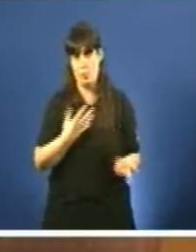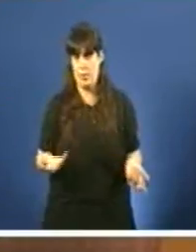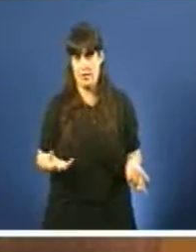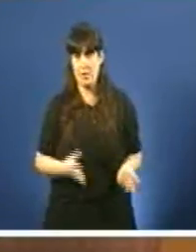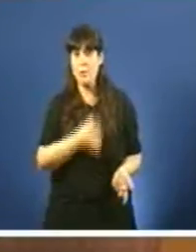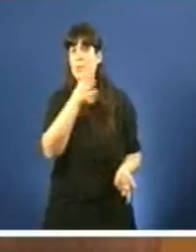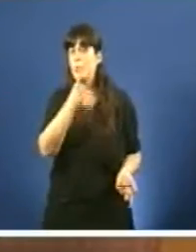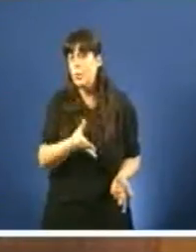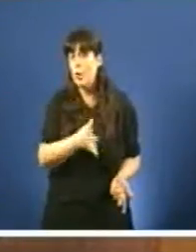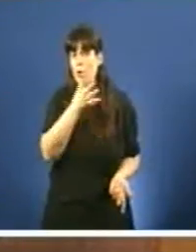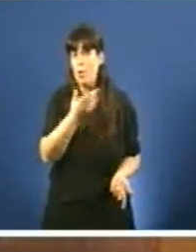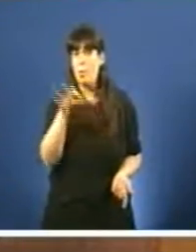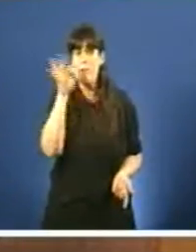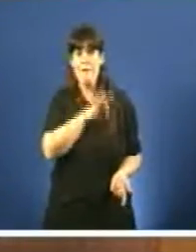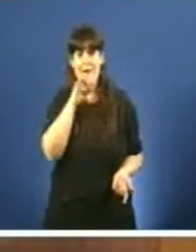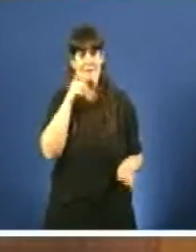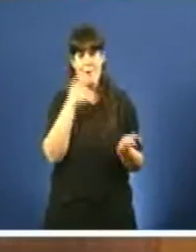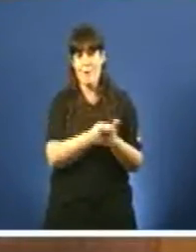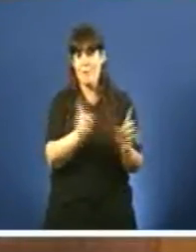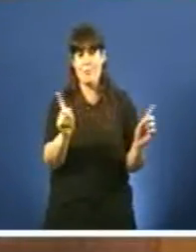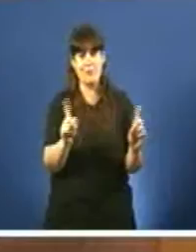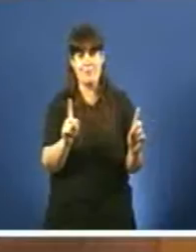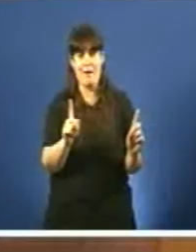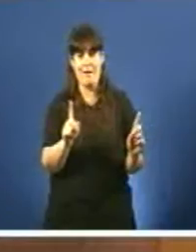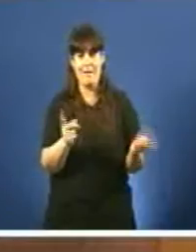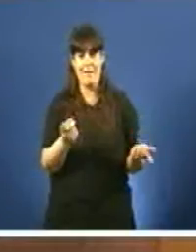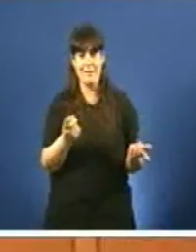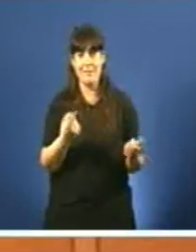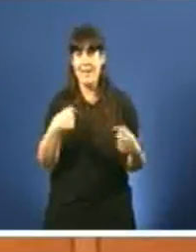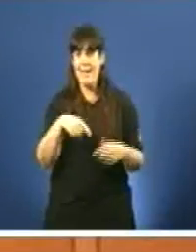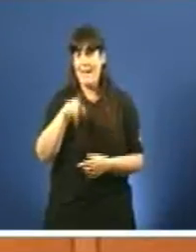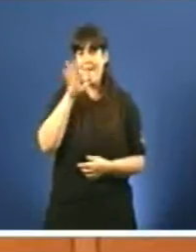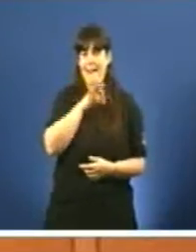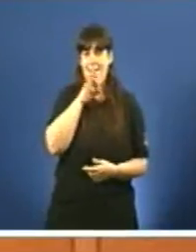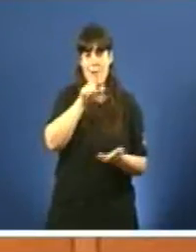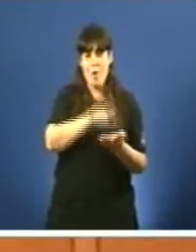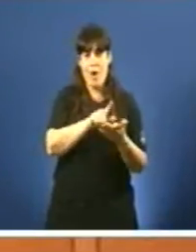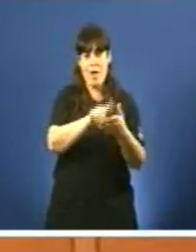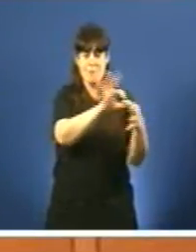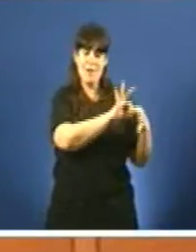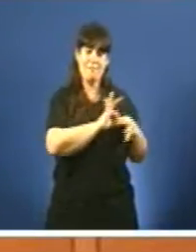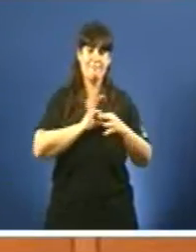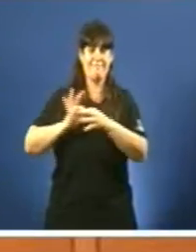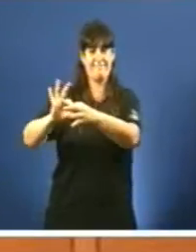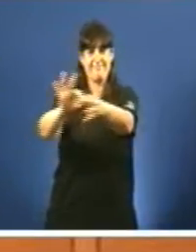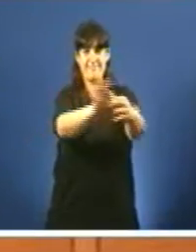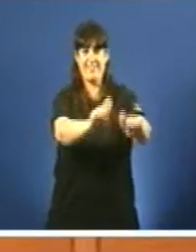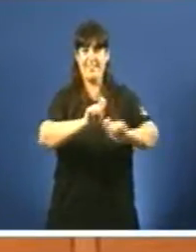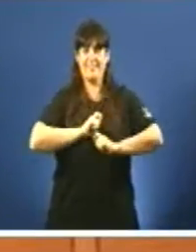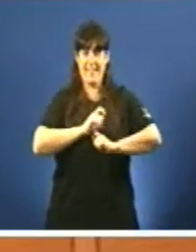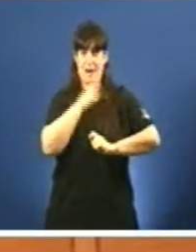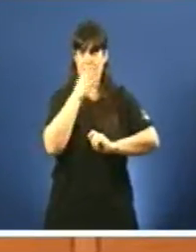galego non separa, señor Feijó, é a lingua que nos une, que nos identifica como pobo. Se o dixo Castelao,